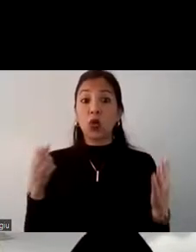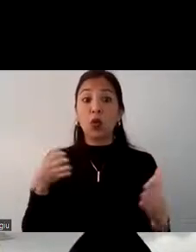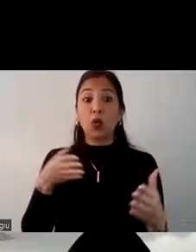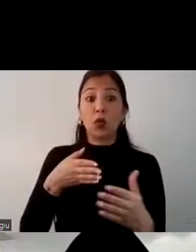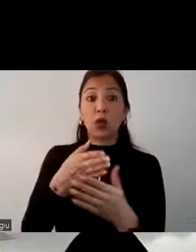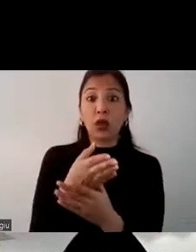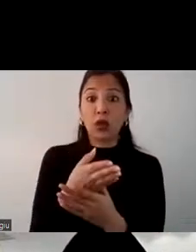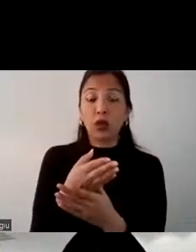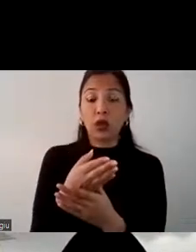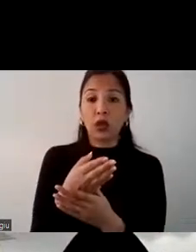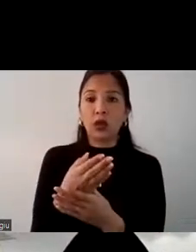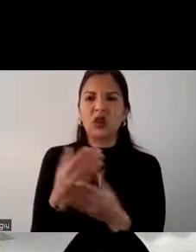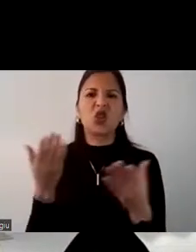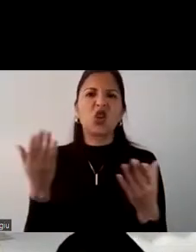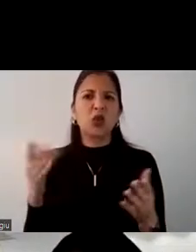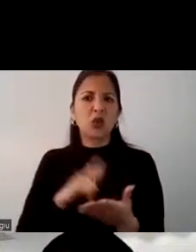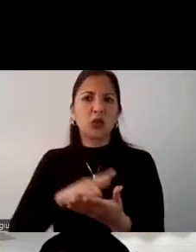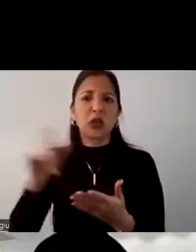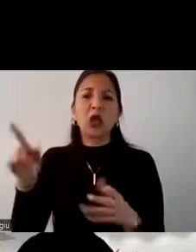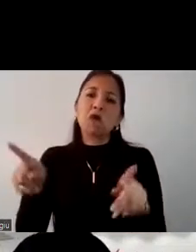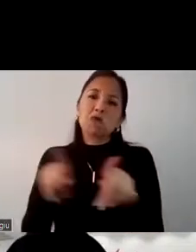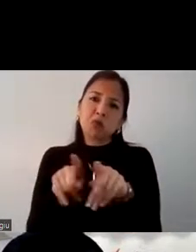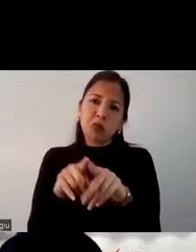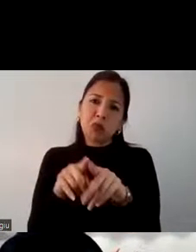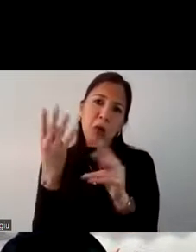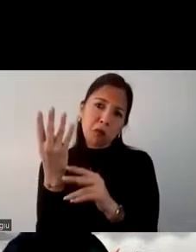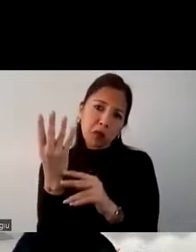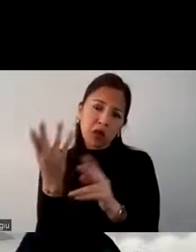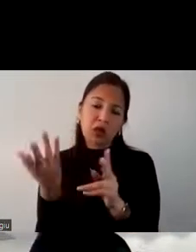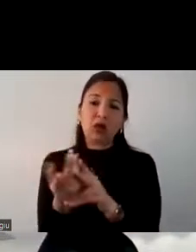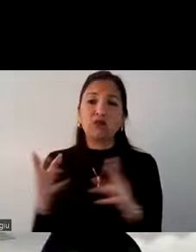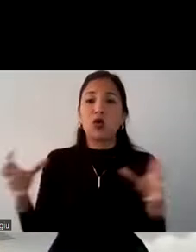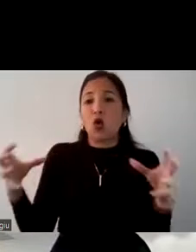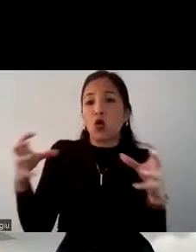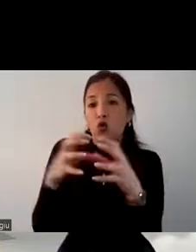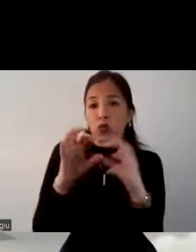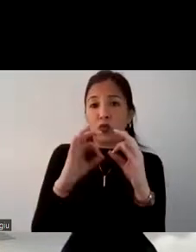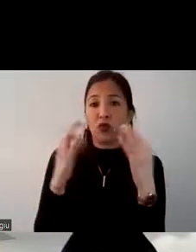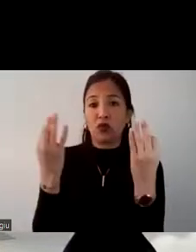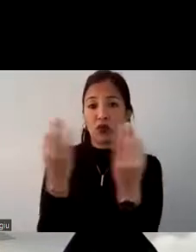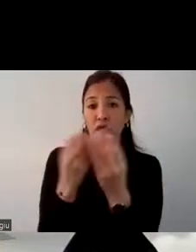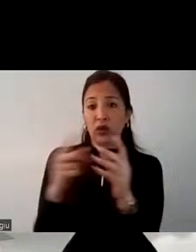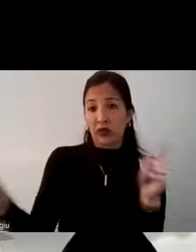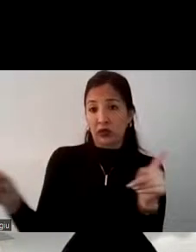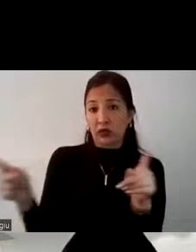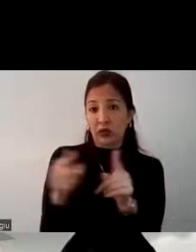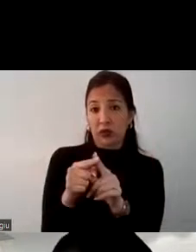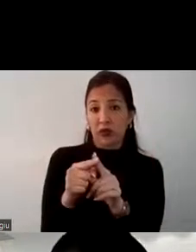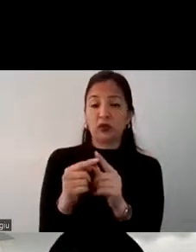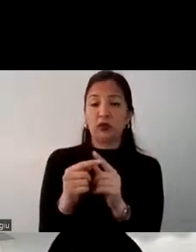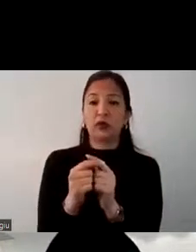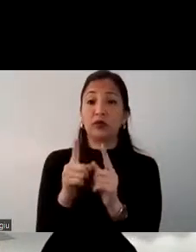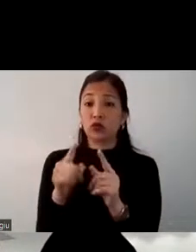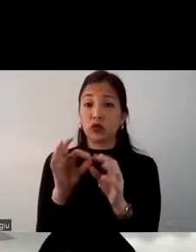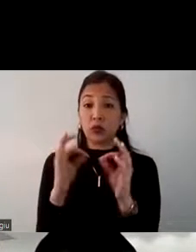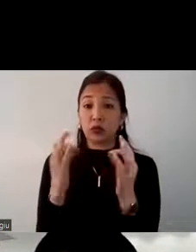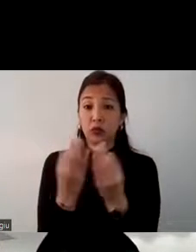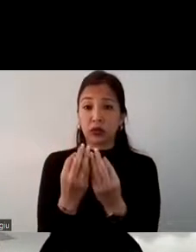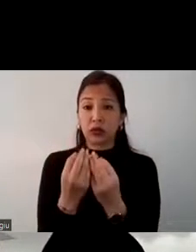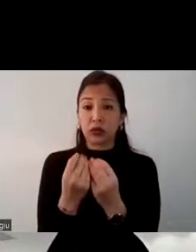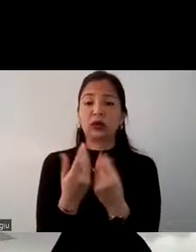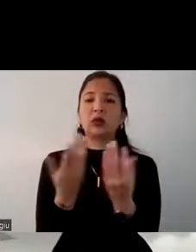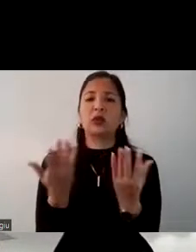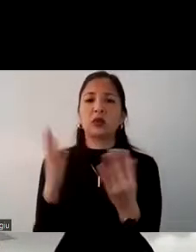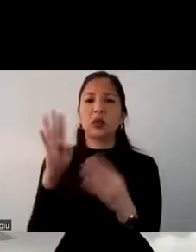ecuatorianos viajarían principalmente en pareja o grupo familiar directo como también lo hemos venido viendo y es muy importante mencionar que un